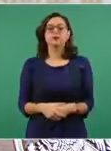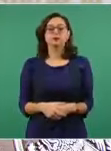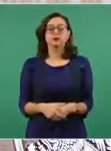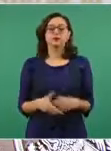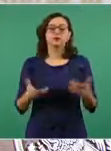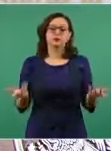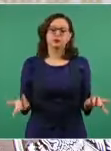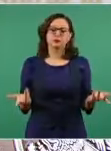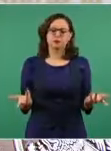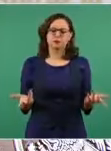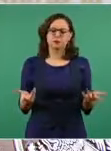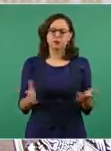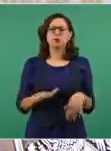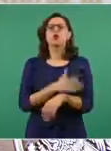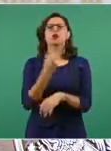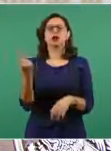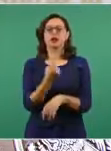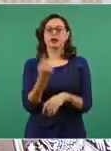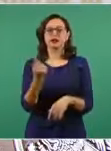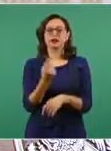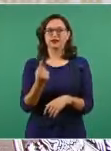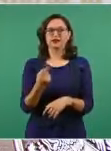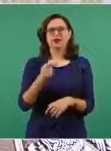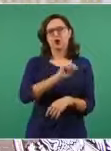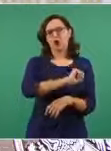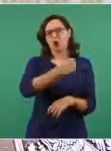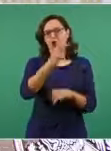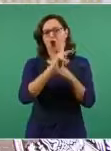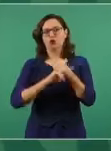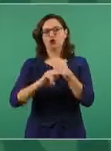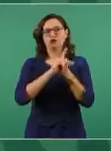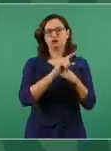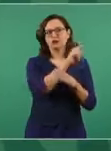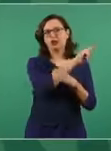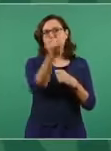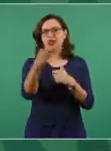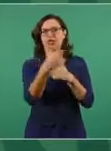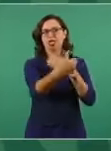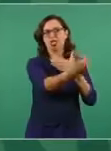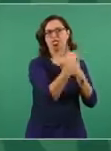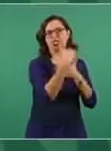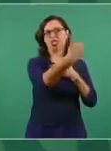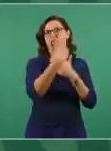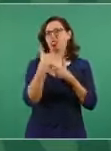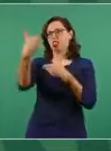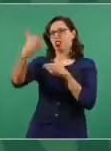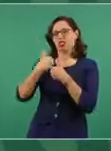otros países no intervengan en asuntos que sólo corresponden a los mexicanos.